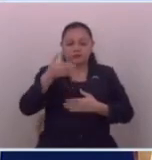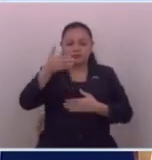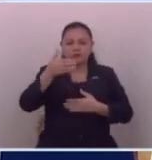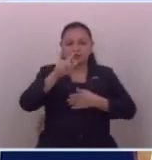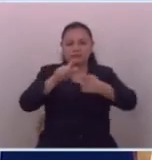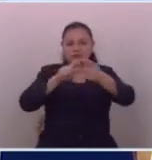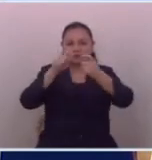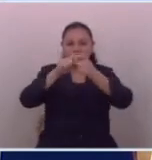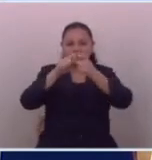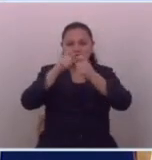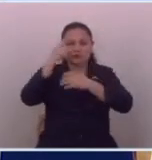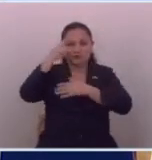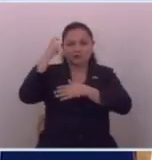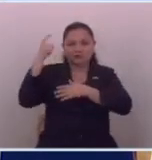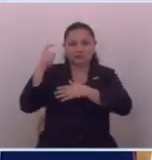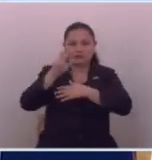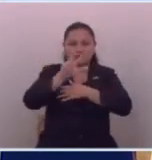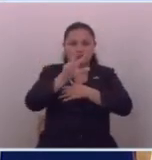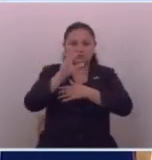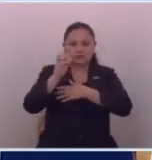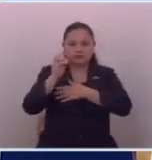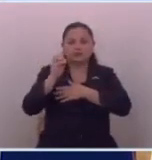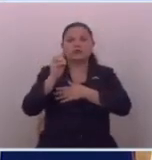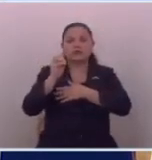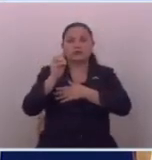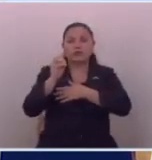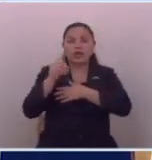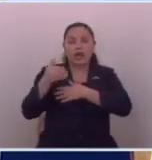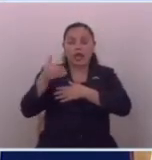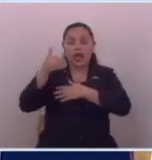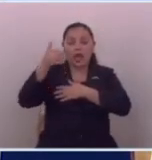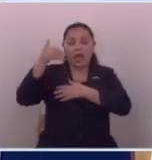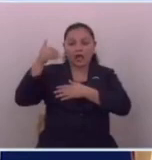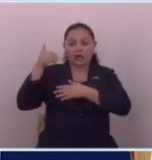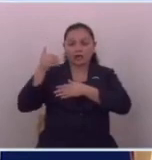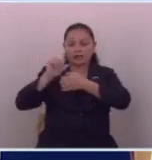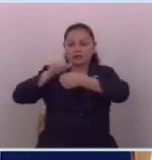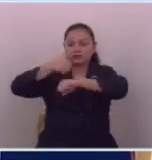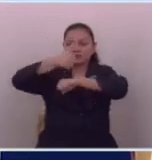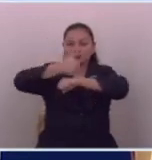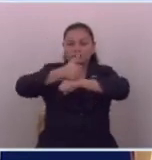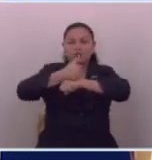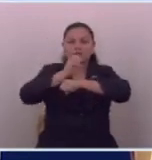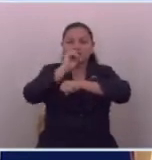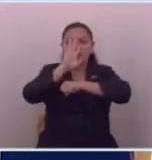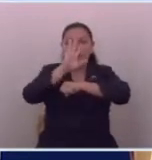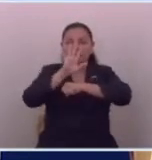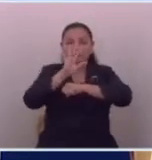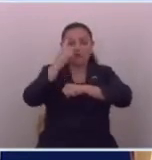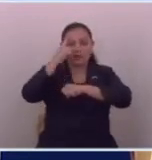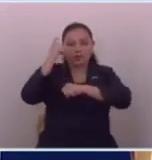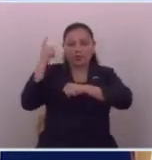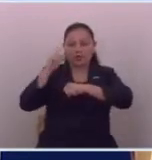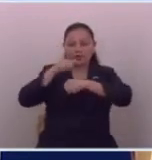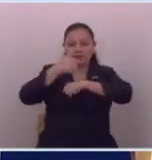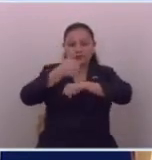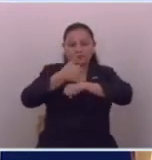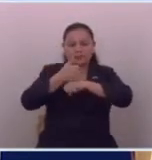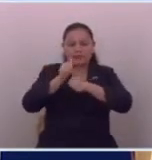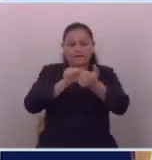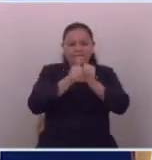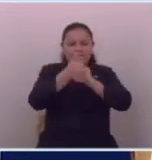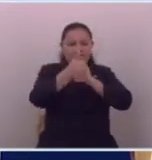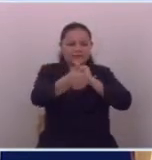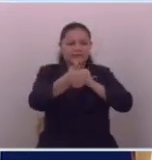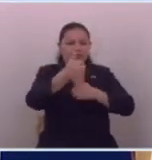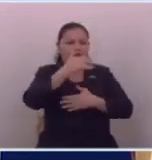particularmente, se conmemora el 30 aniversario de dicha declaratoria, la cual se encuentra enmarcada en los grandes avances